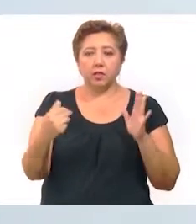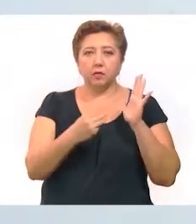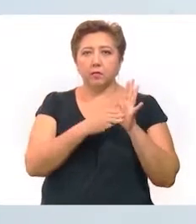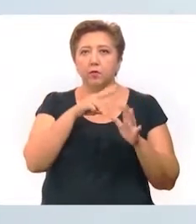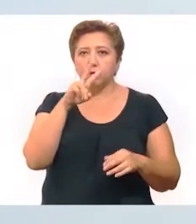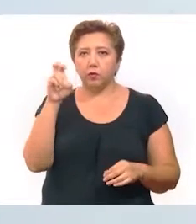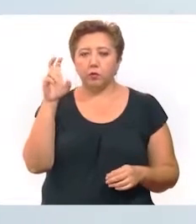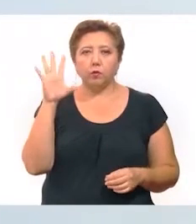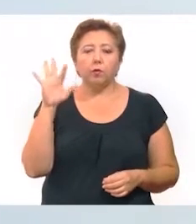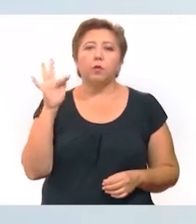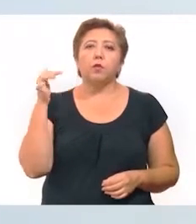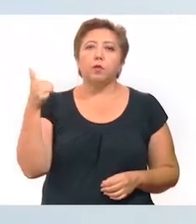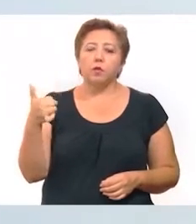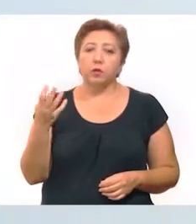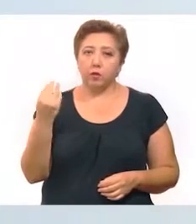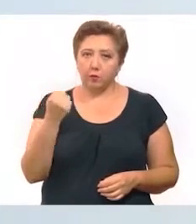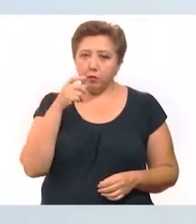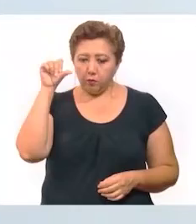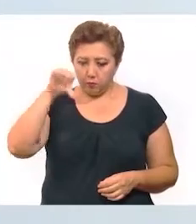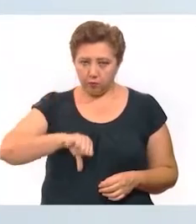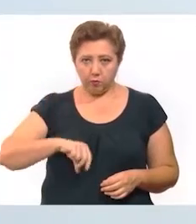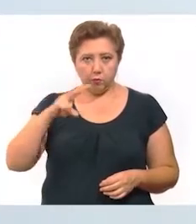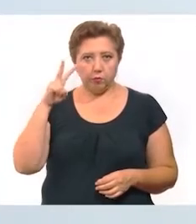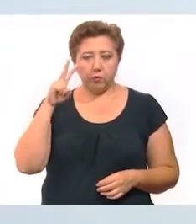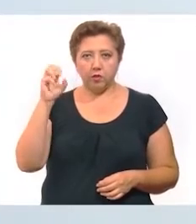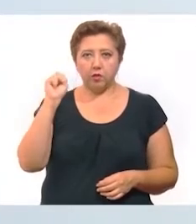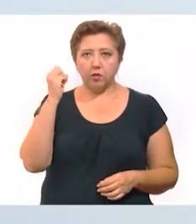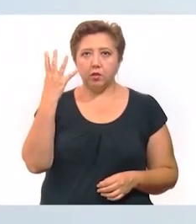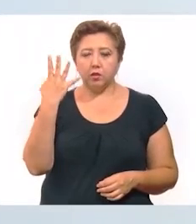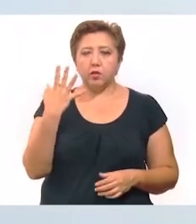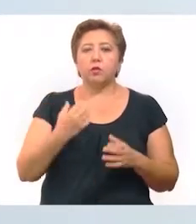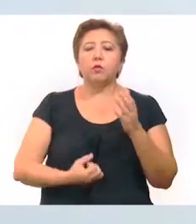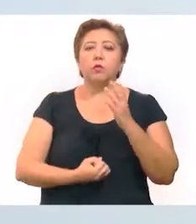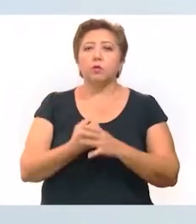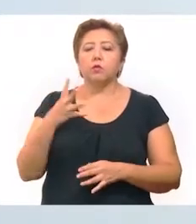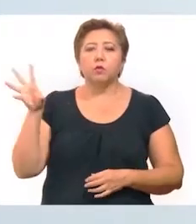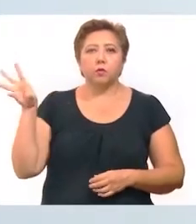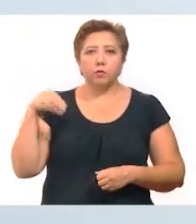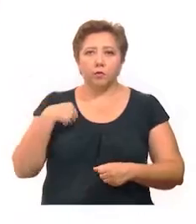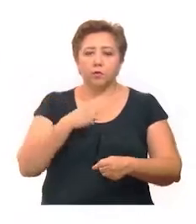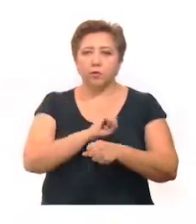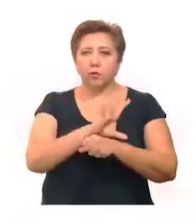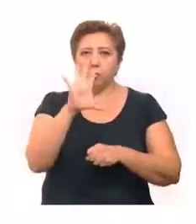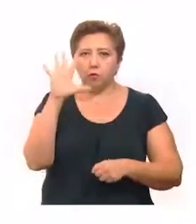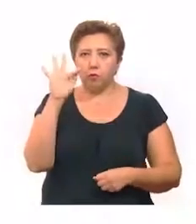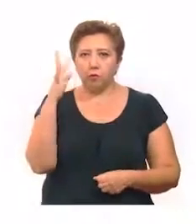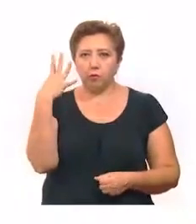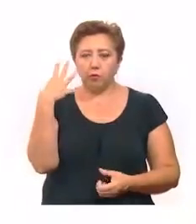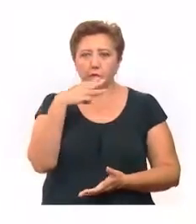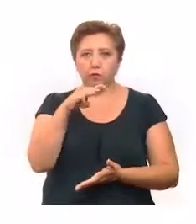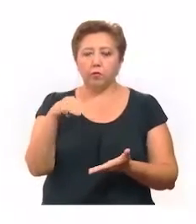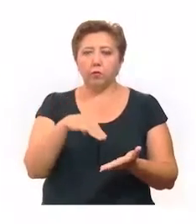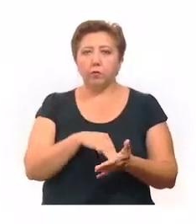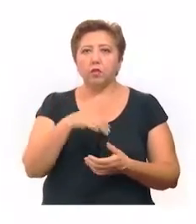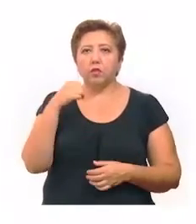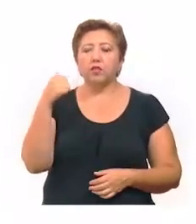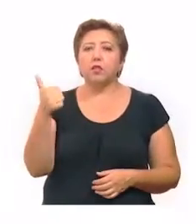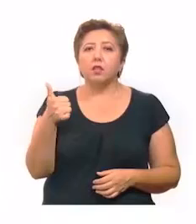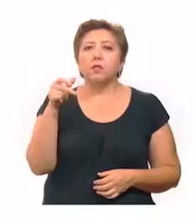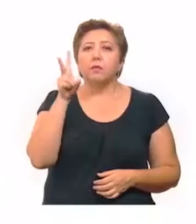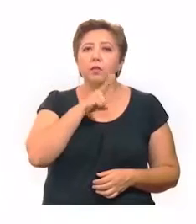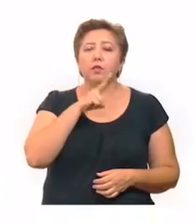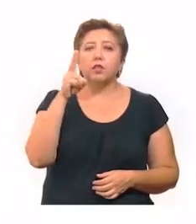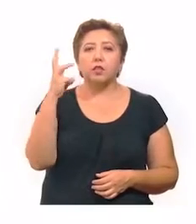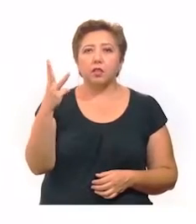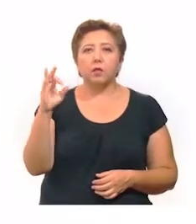,249. Hoy se detectaron 65 nuevos contagios de coronavirus, 44 en Mérida, 6 en Valladolid,